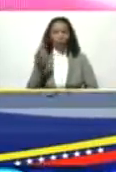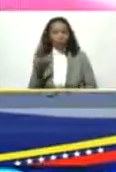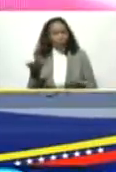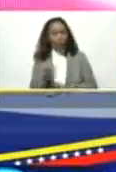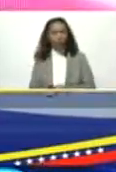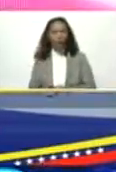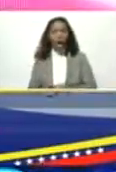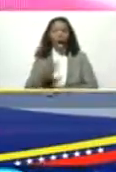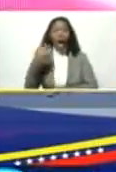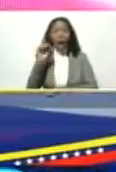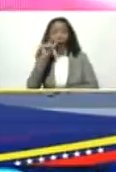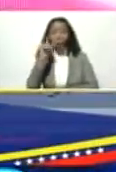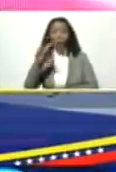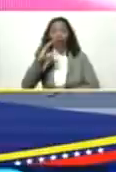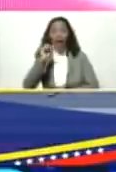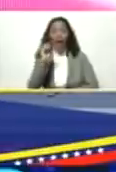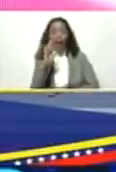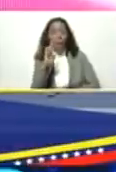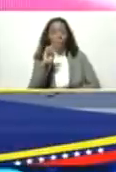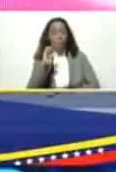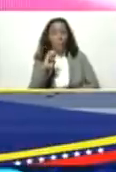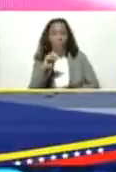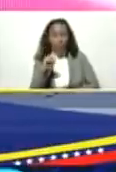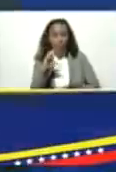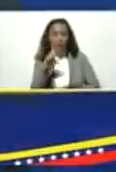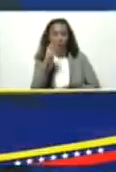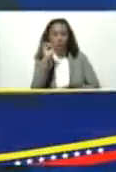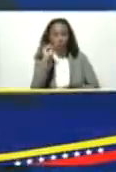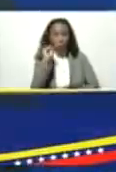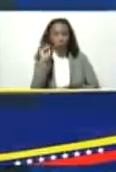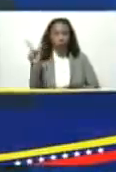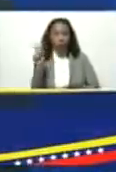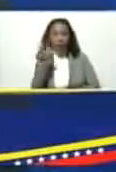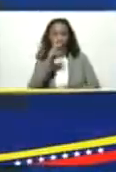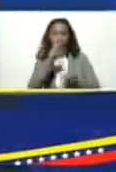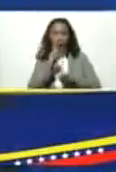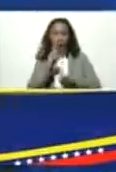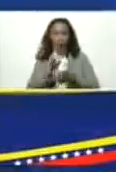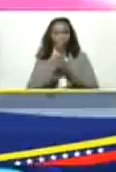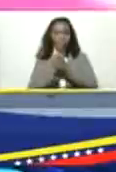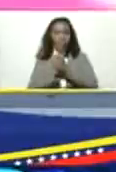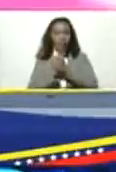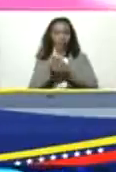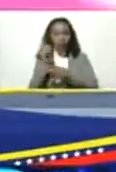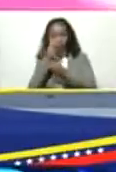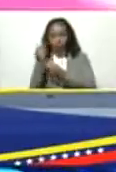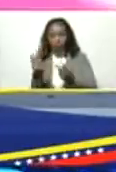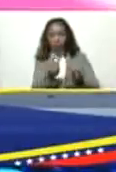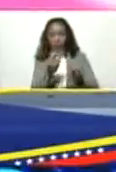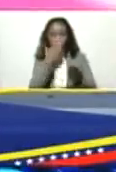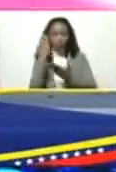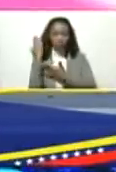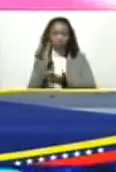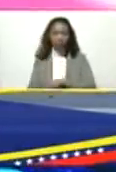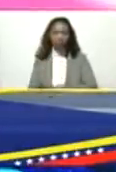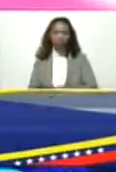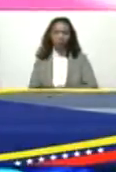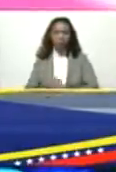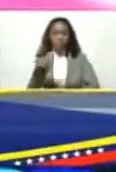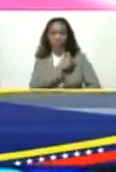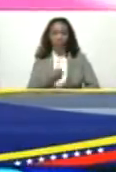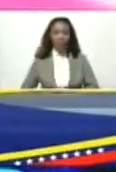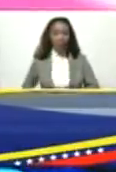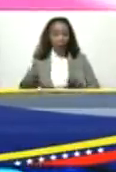Carmelio de Gracia presidente de Banca Amiga bienvenido presidente de la Junta